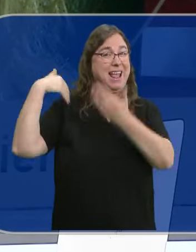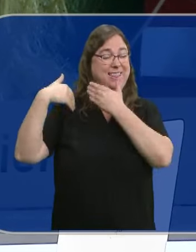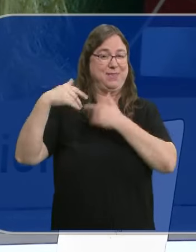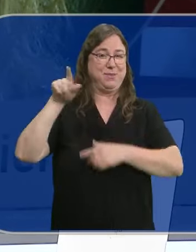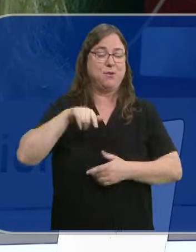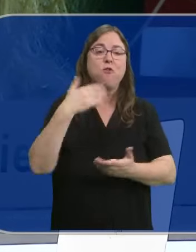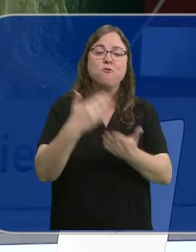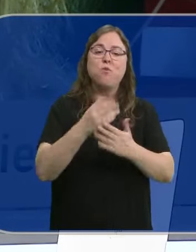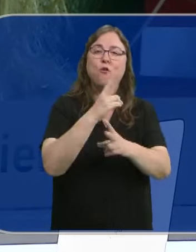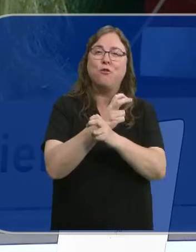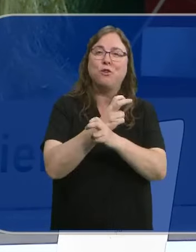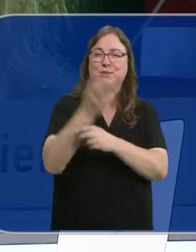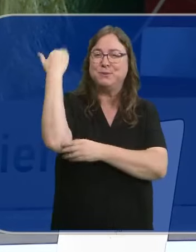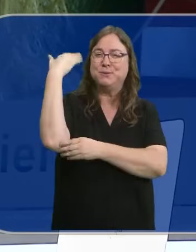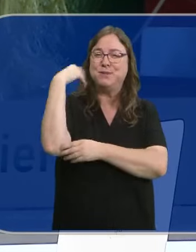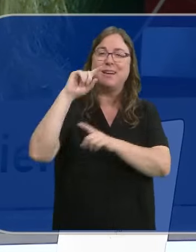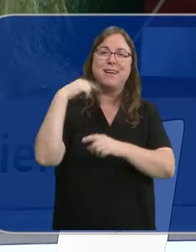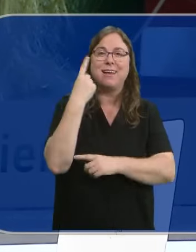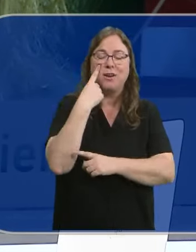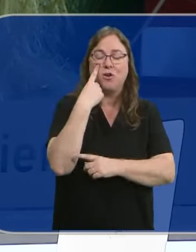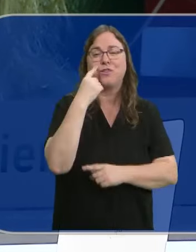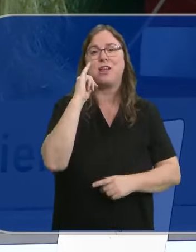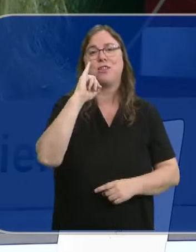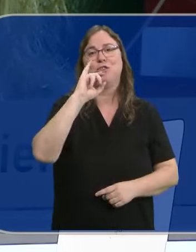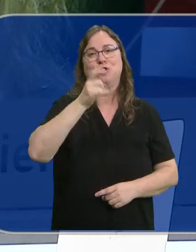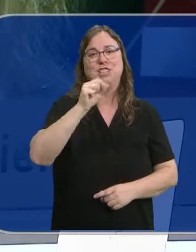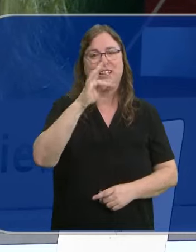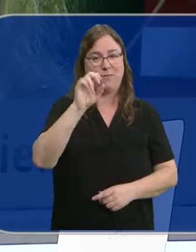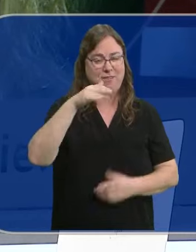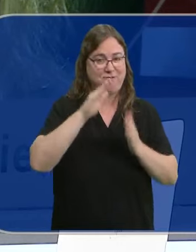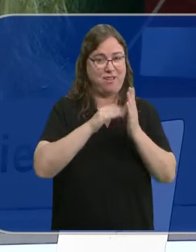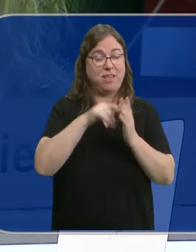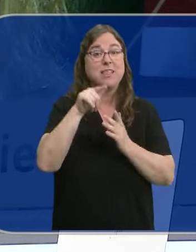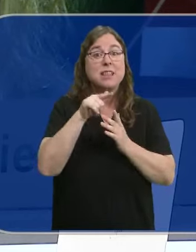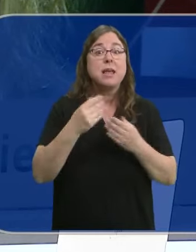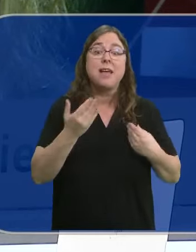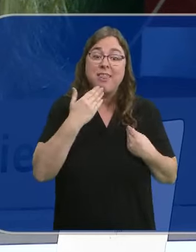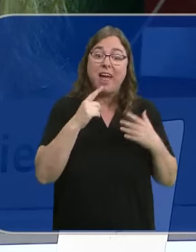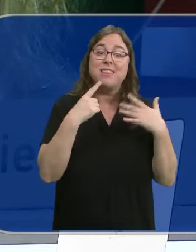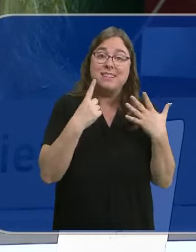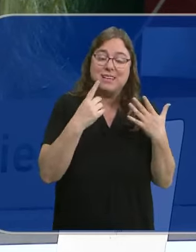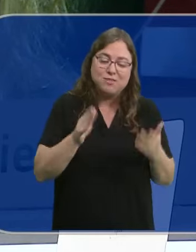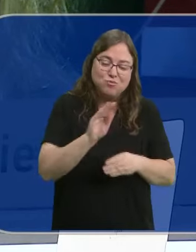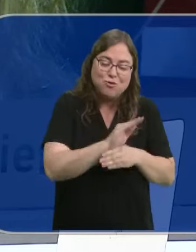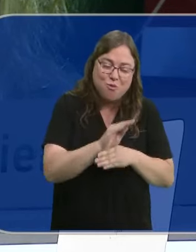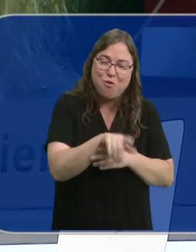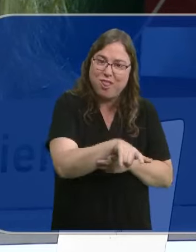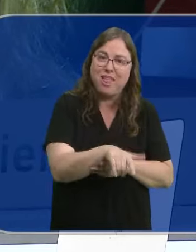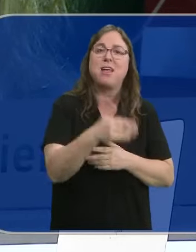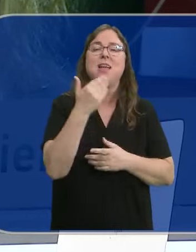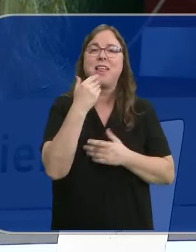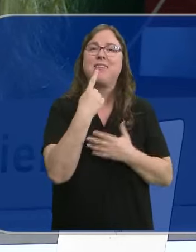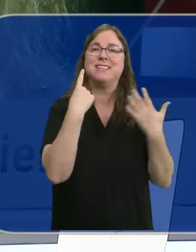Lo han probado con un fósil de oído hallado en Jativa. Perteneció a una niña neandertal que sobrevivió seis años gracias a la generosidad de esa especie,